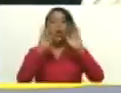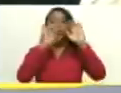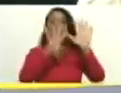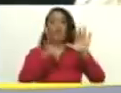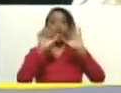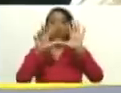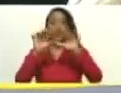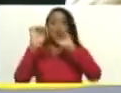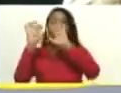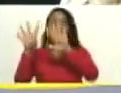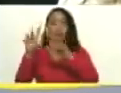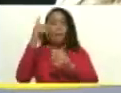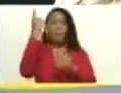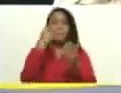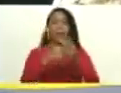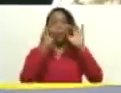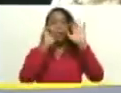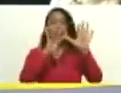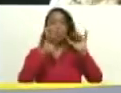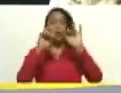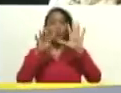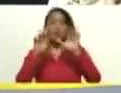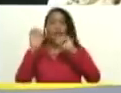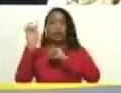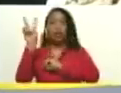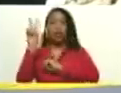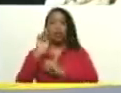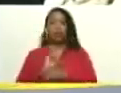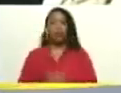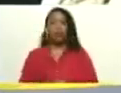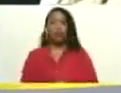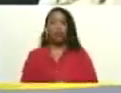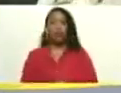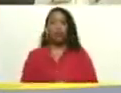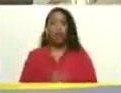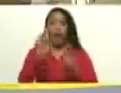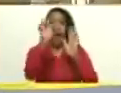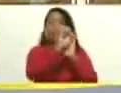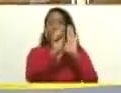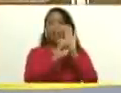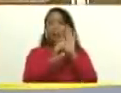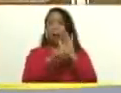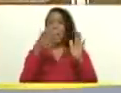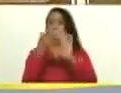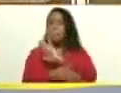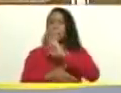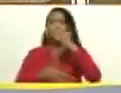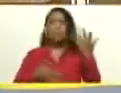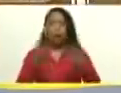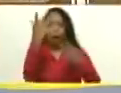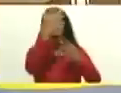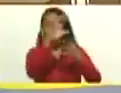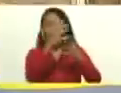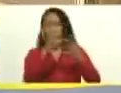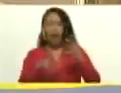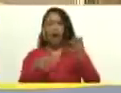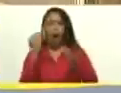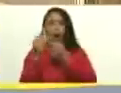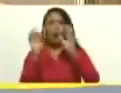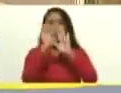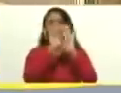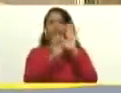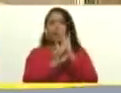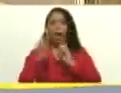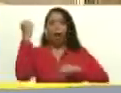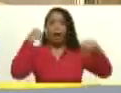1989, 1992, una etapa que caracterizamos como la etapa de las